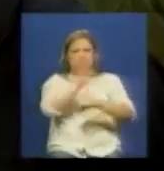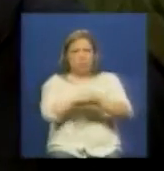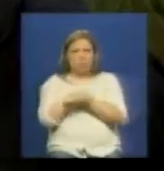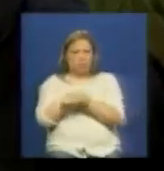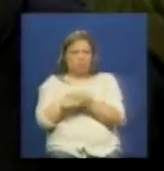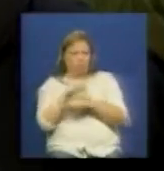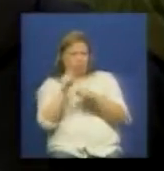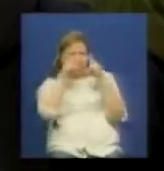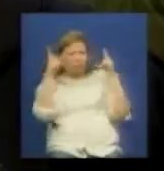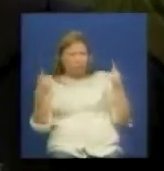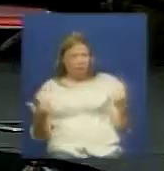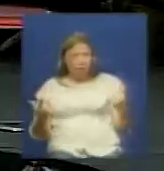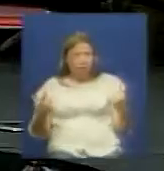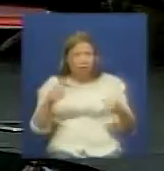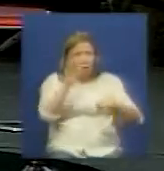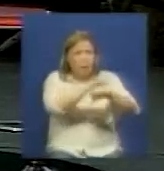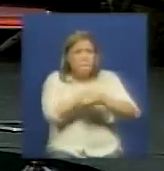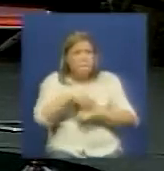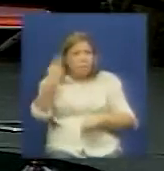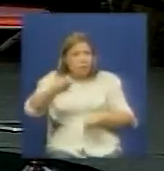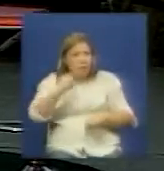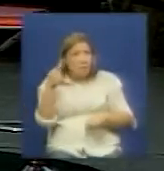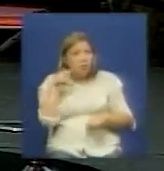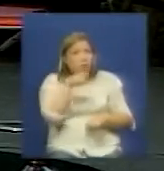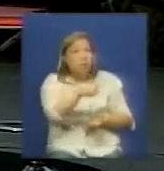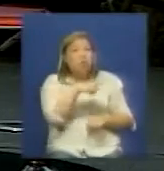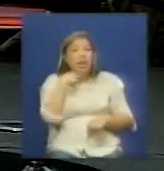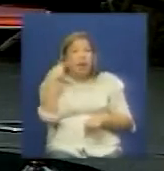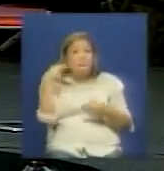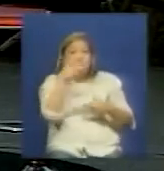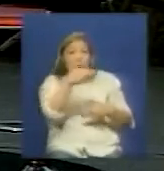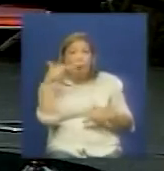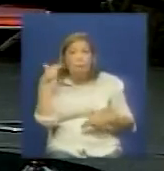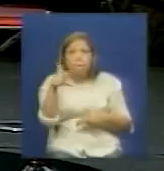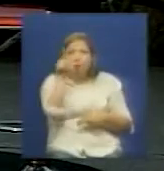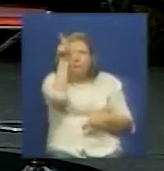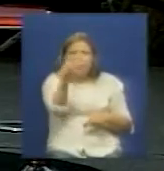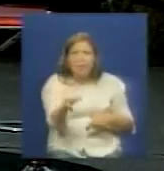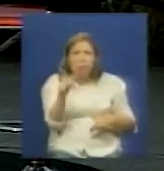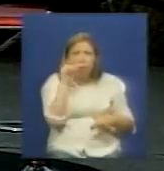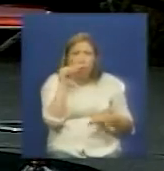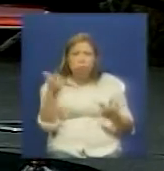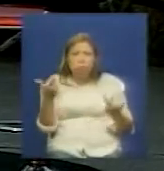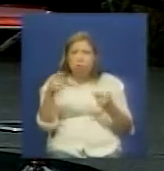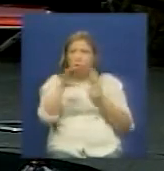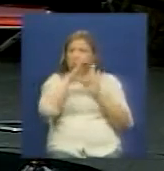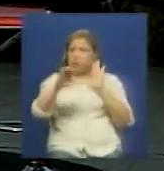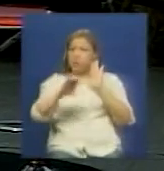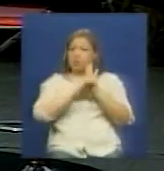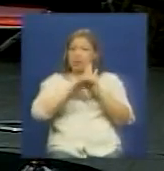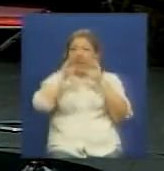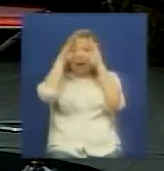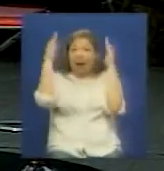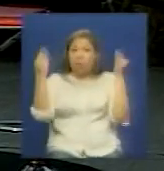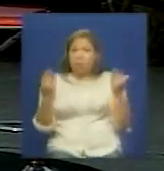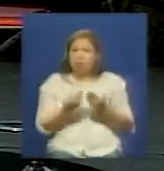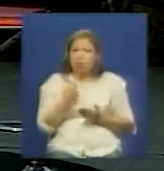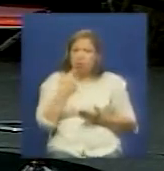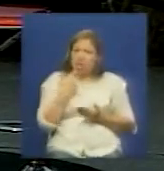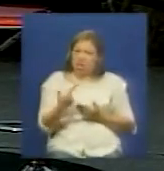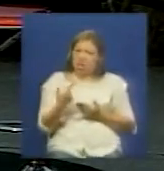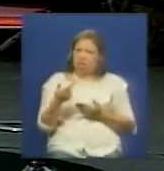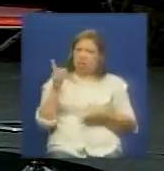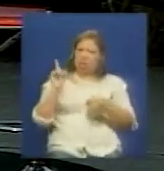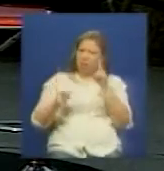compañeros están presos por crímenes de lesa humanidad a eso no los ampara ninguna ley no hay constitución en el mundo que ampare